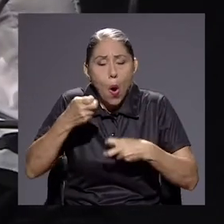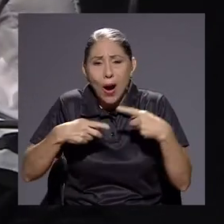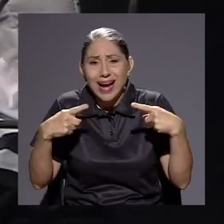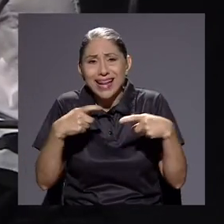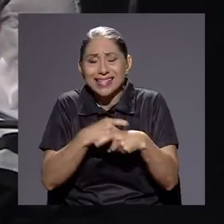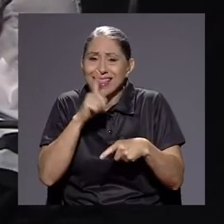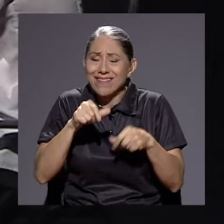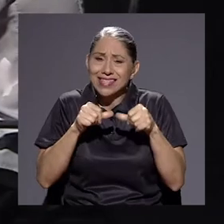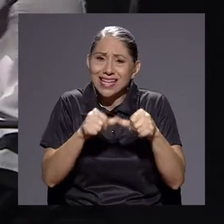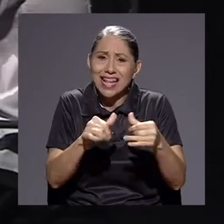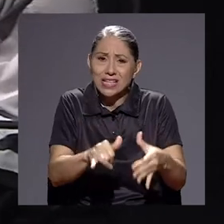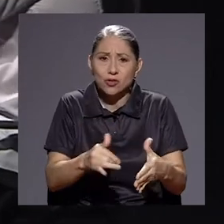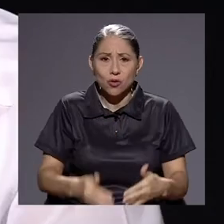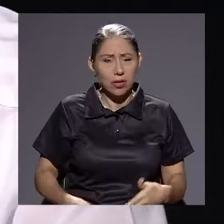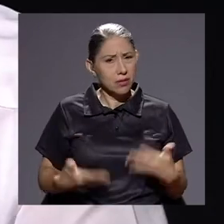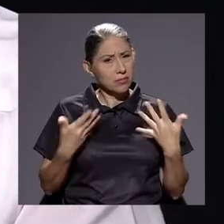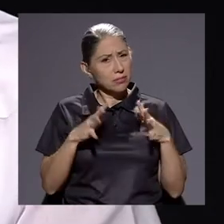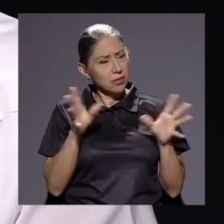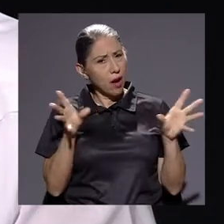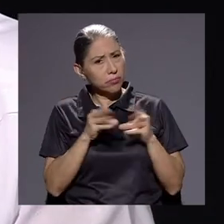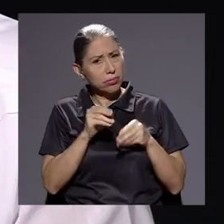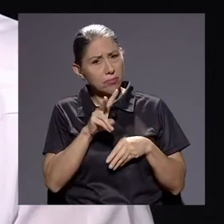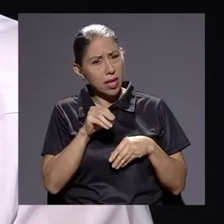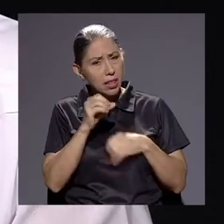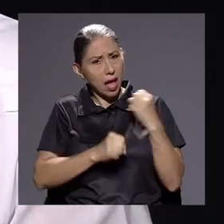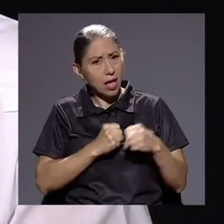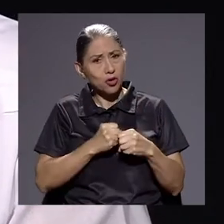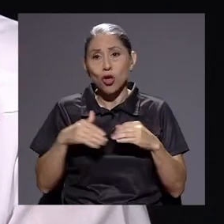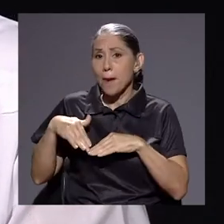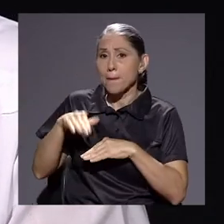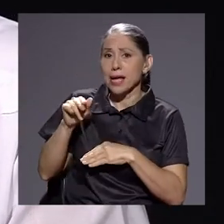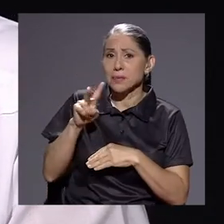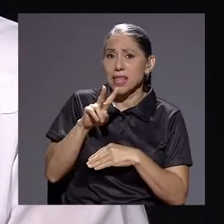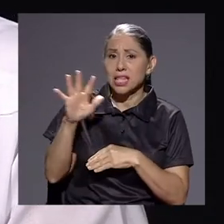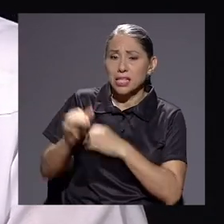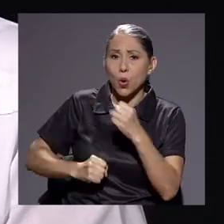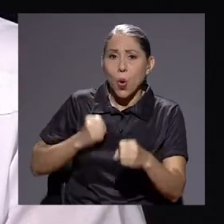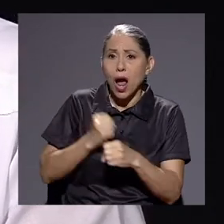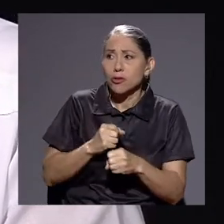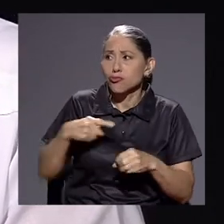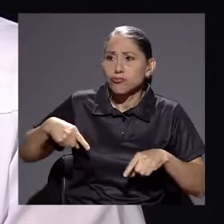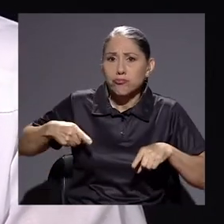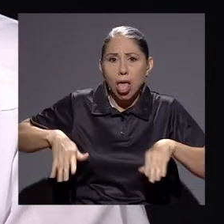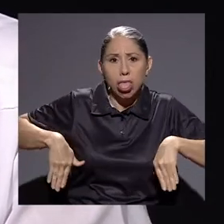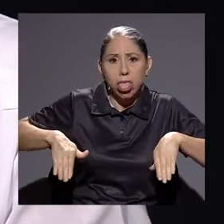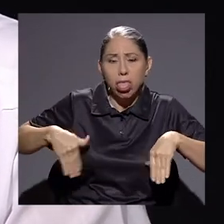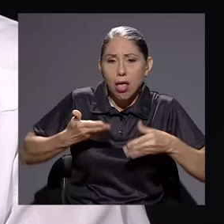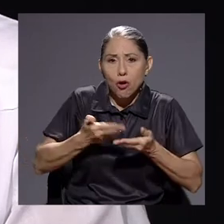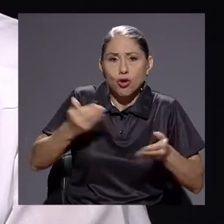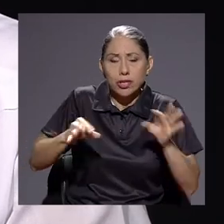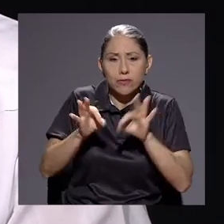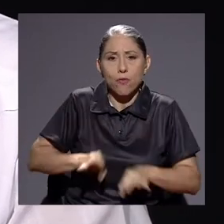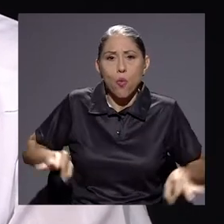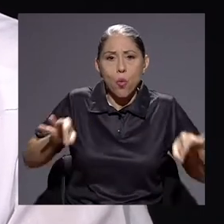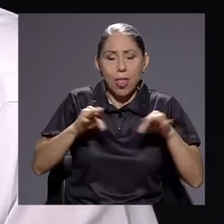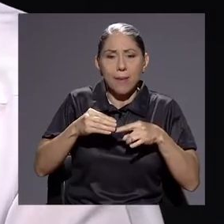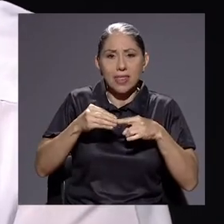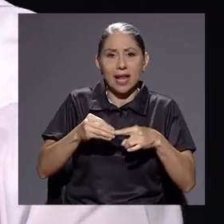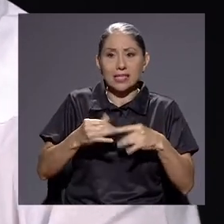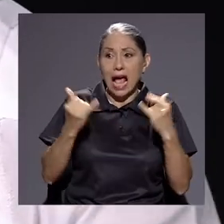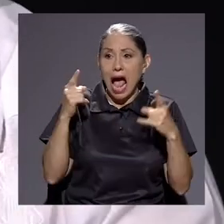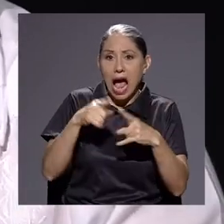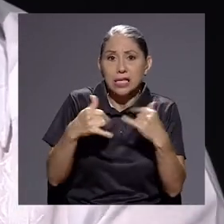Porque había... ¿Pero hace 20 años, don Carlos? Llevamos más de 20 años, 25 años sin hacer cosas fundamentales. Hasta ahora estamos viendo obra.